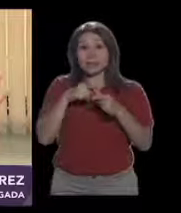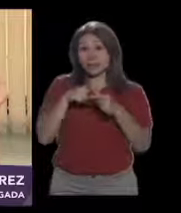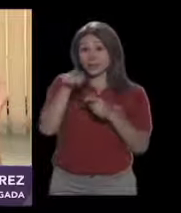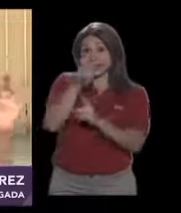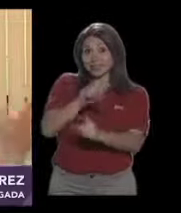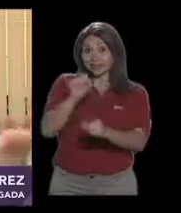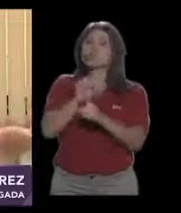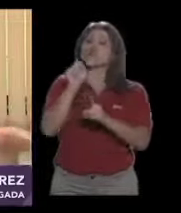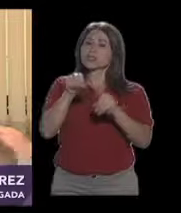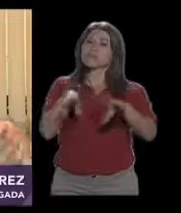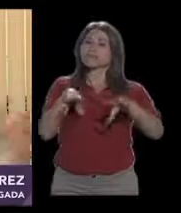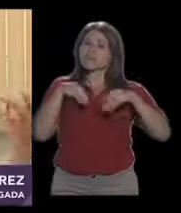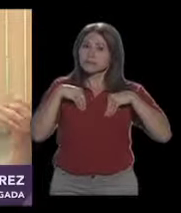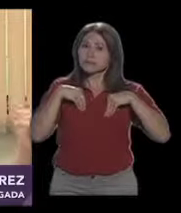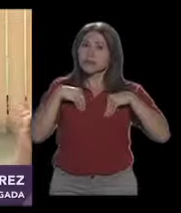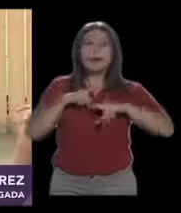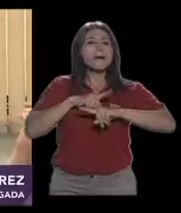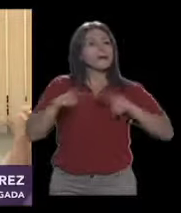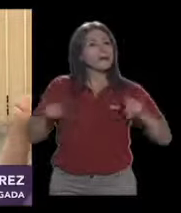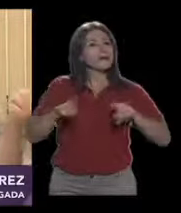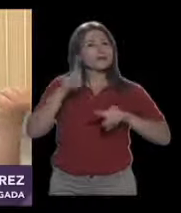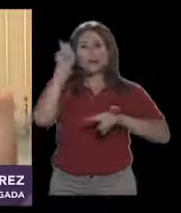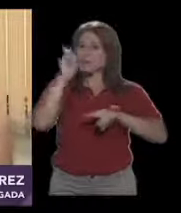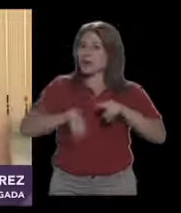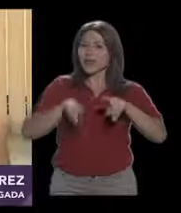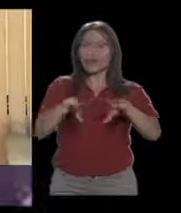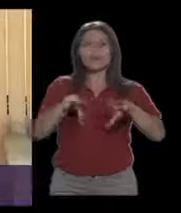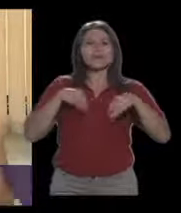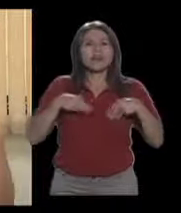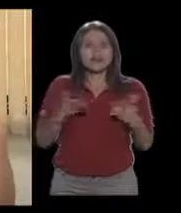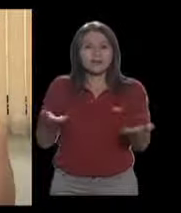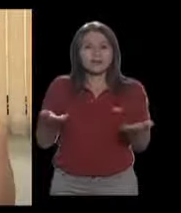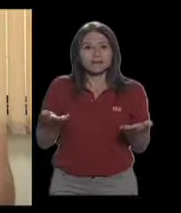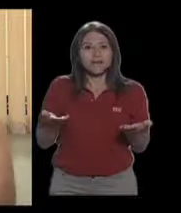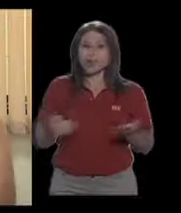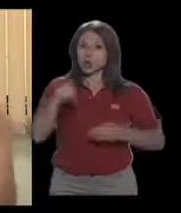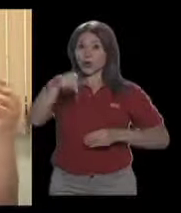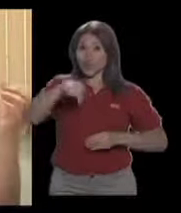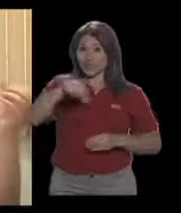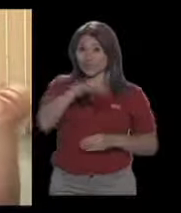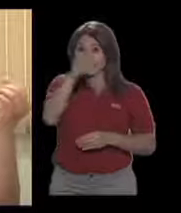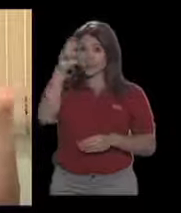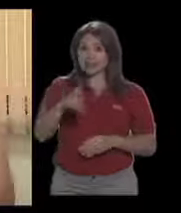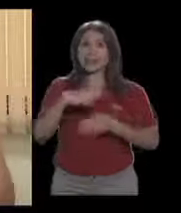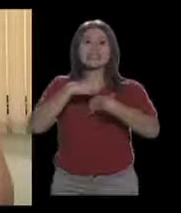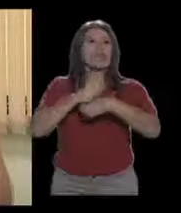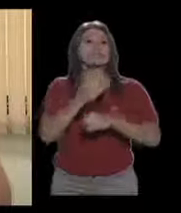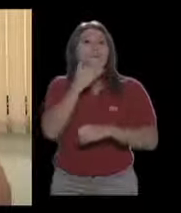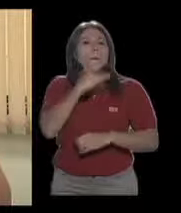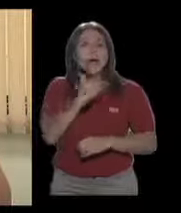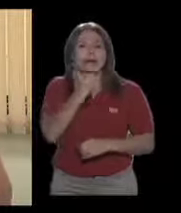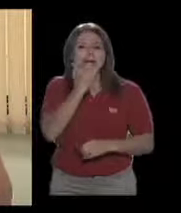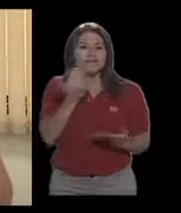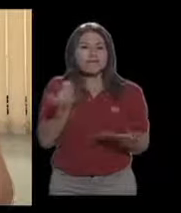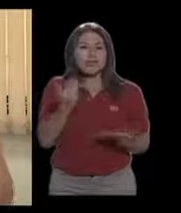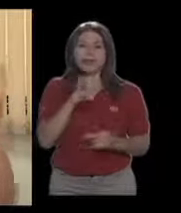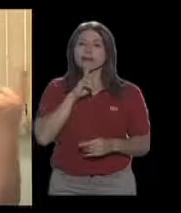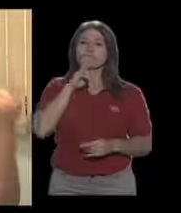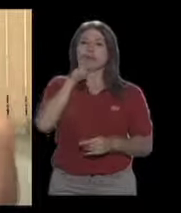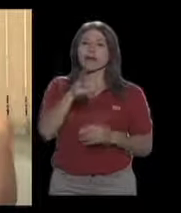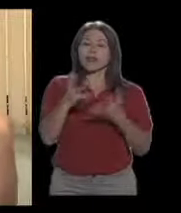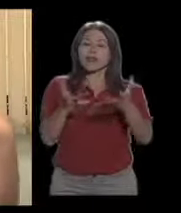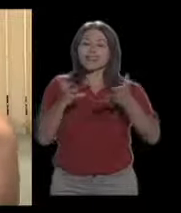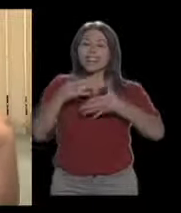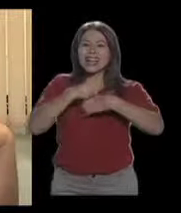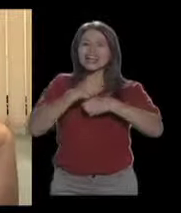considerable, aceptable. Lo que no puede ser aceptado, digamos, y lo que aquí se ha hecho mal, es que en